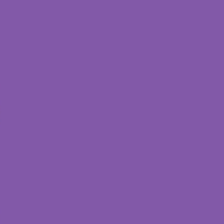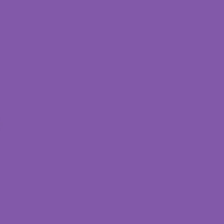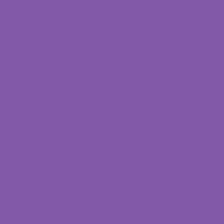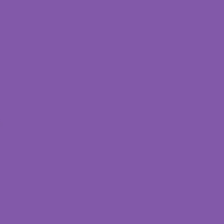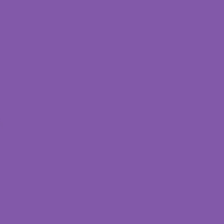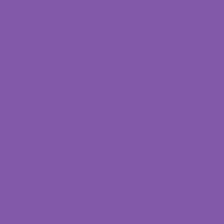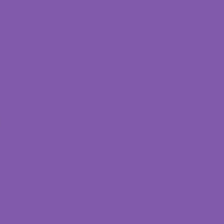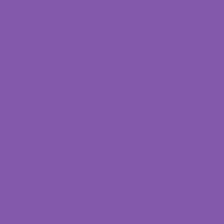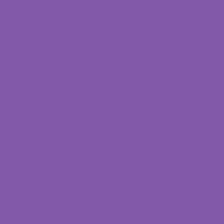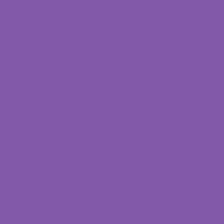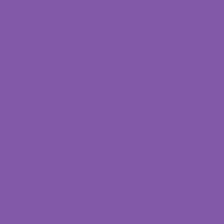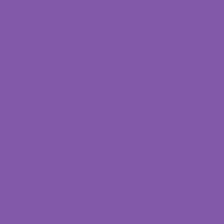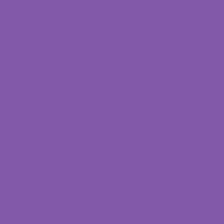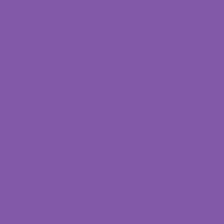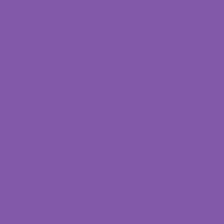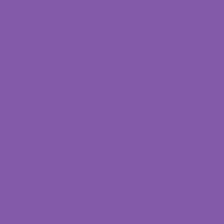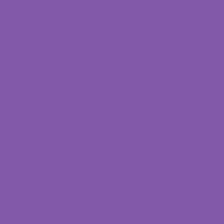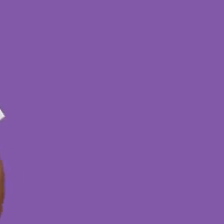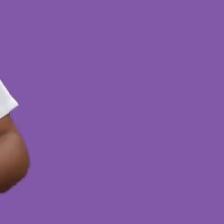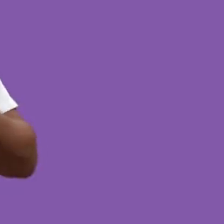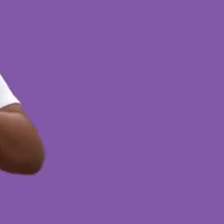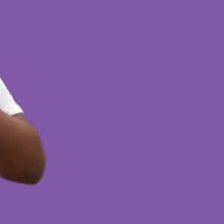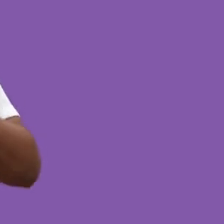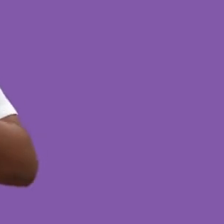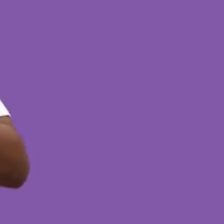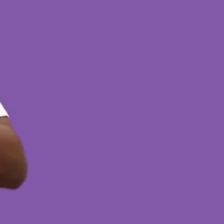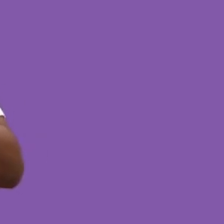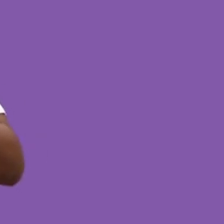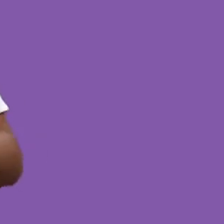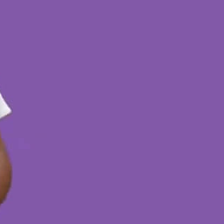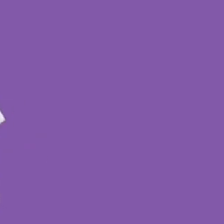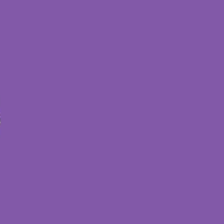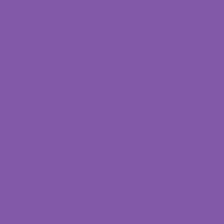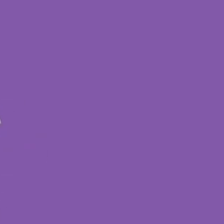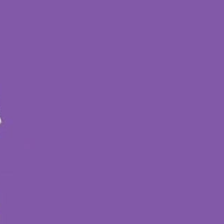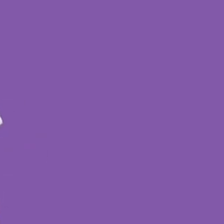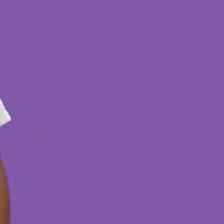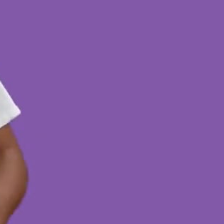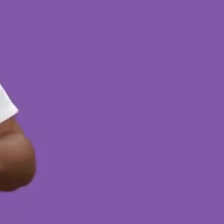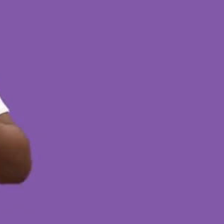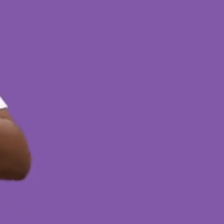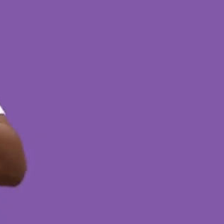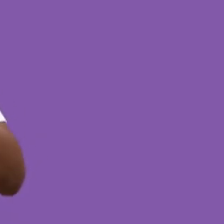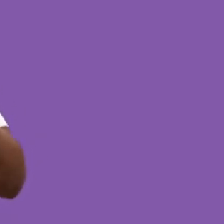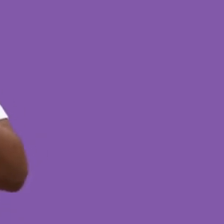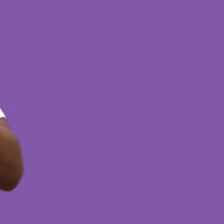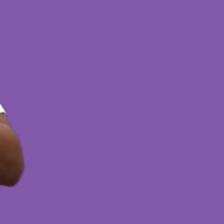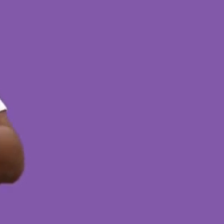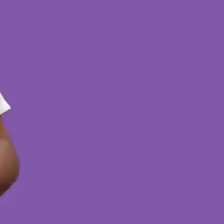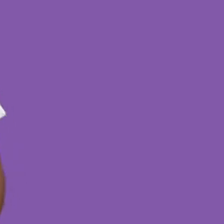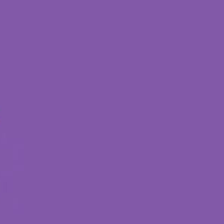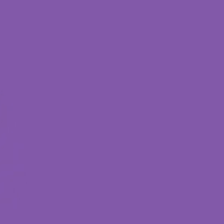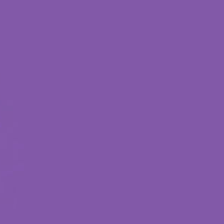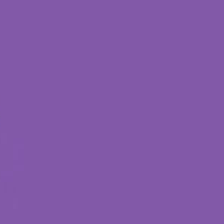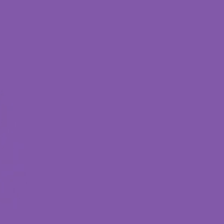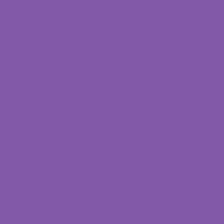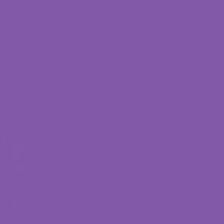Colores Colores Jugar Jugar